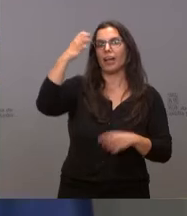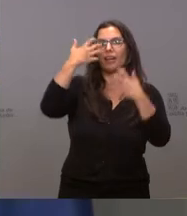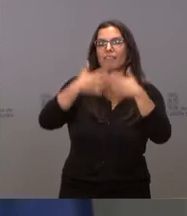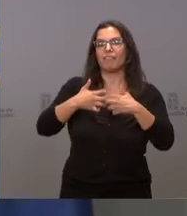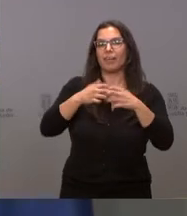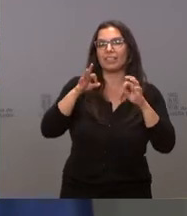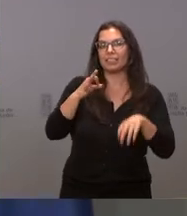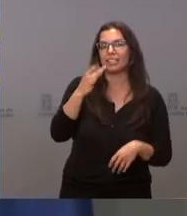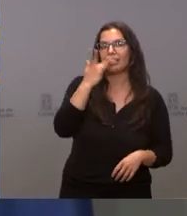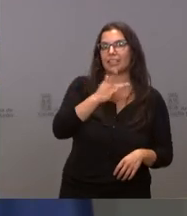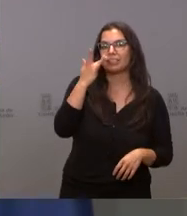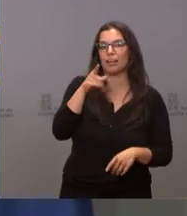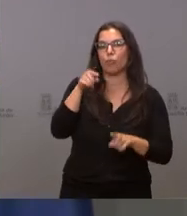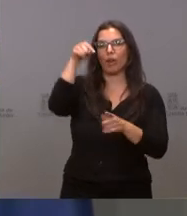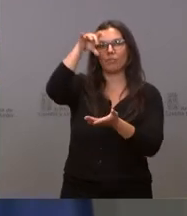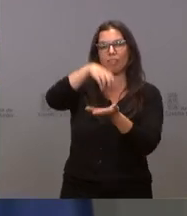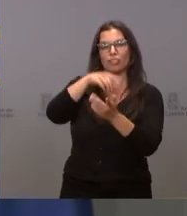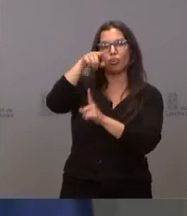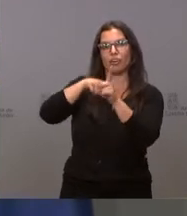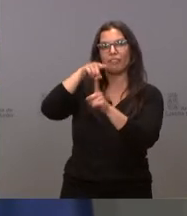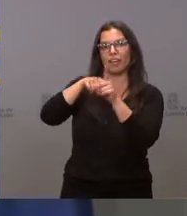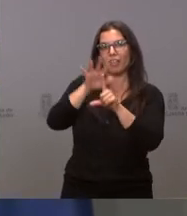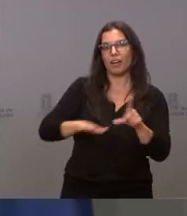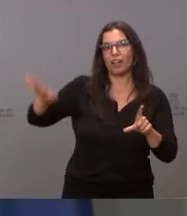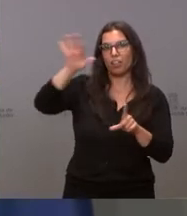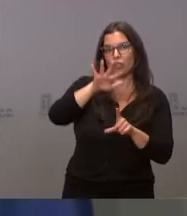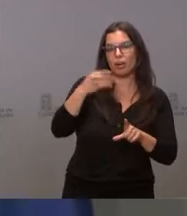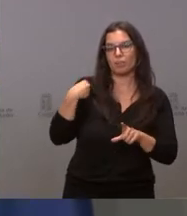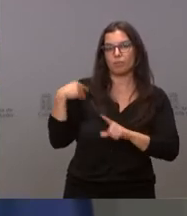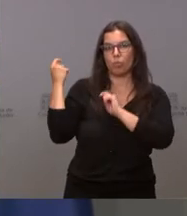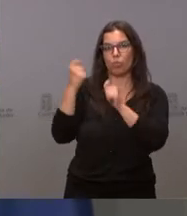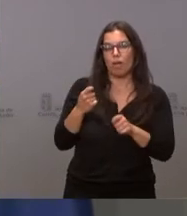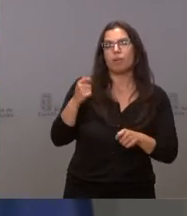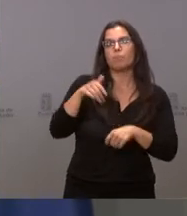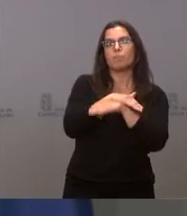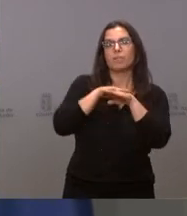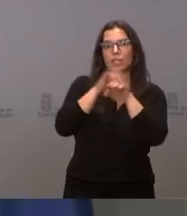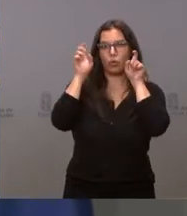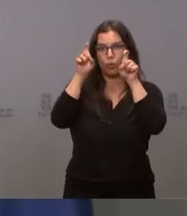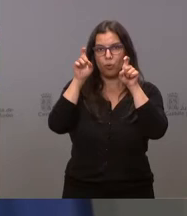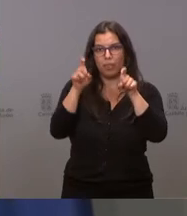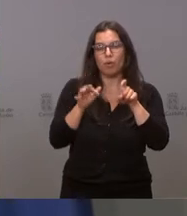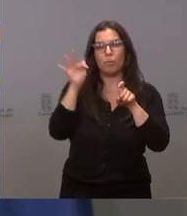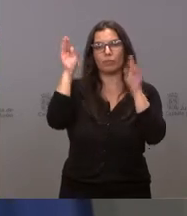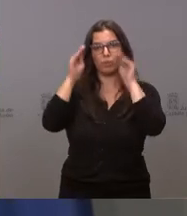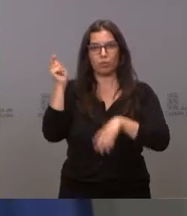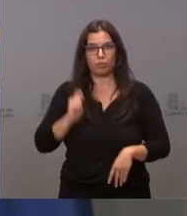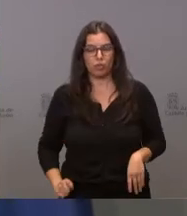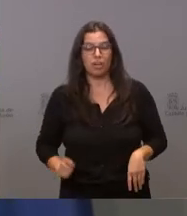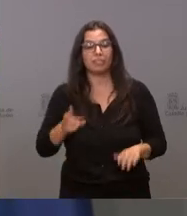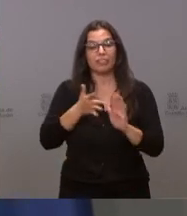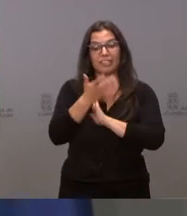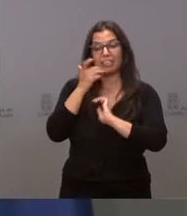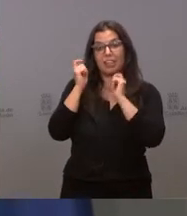como centro de referencia nacional del vidrio industrial por parte del Ministerio de Educación y Formación Profesional, lo que va a abrir